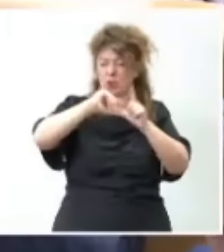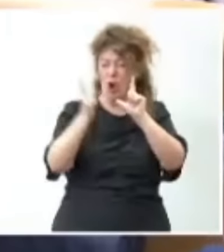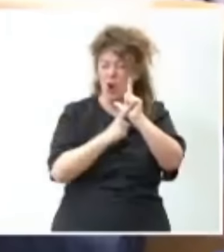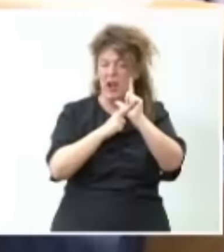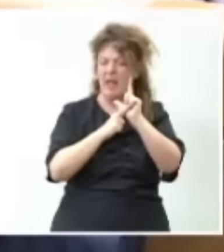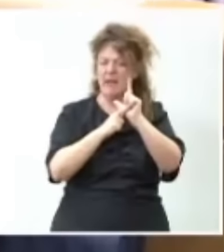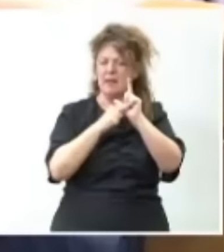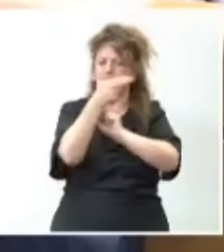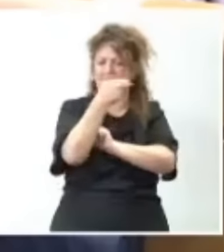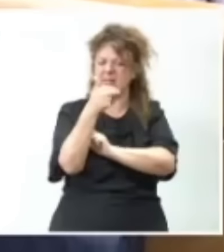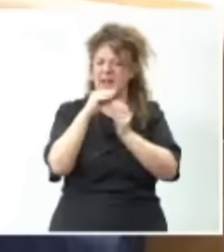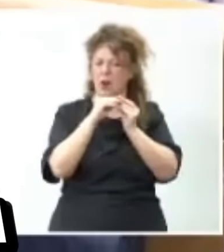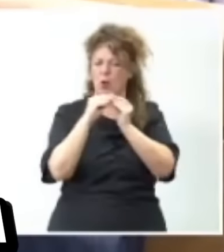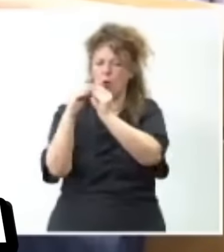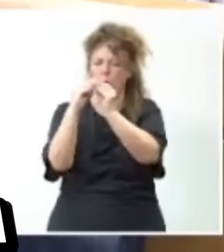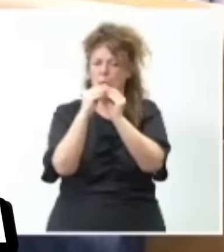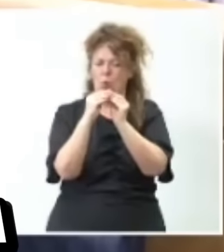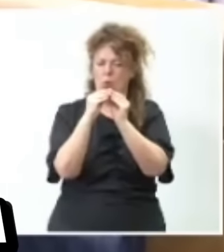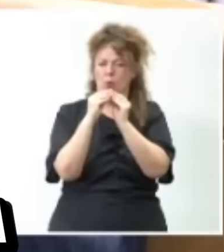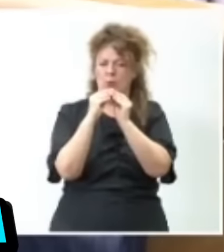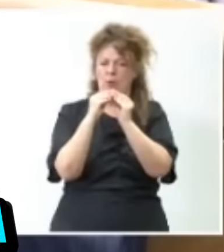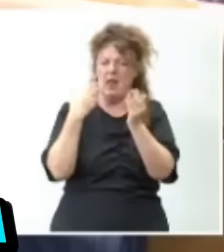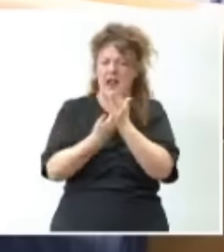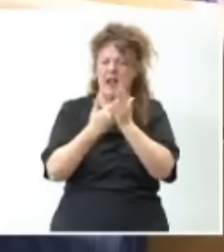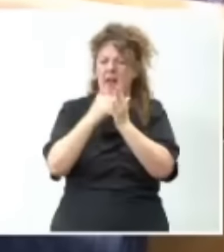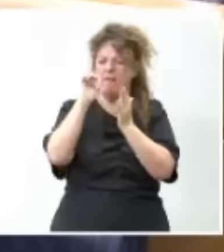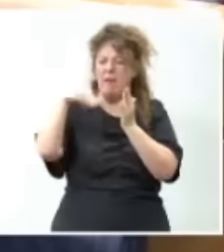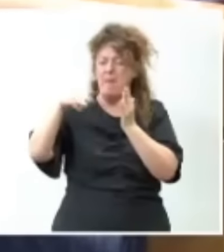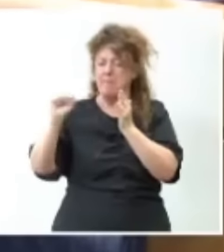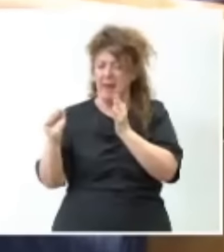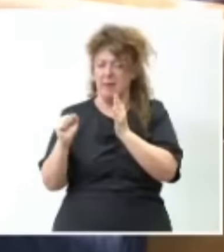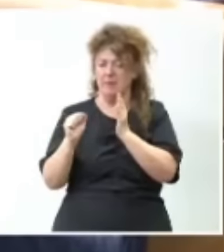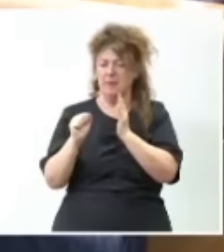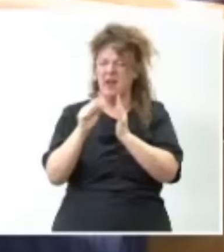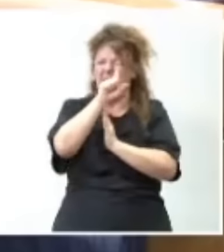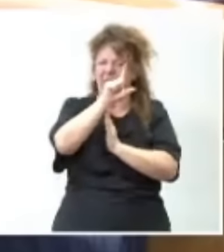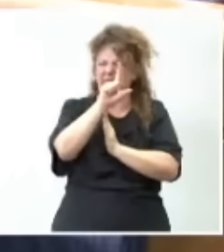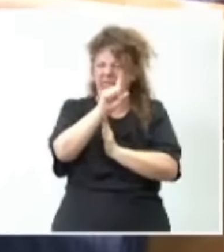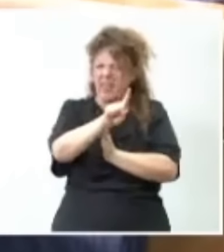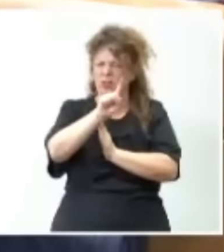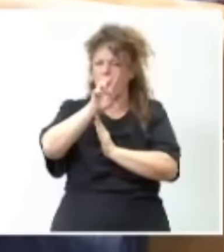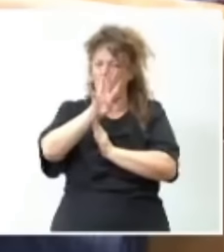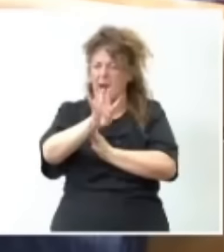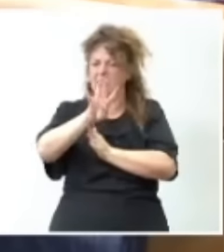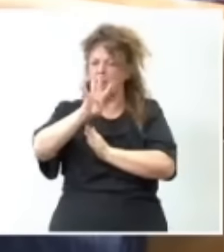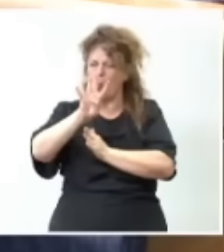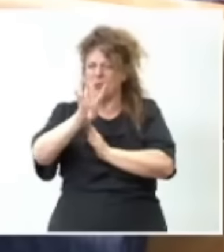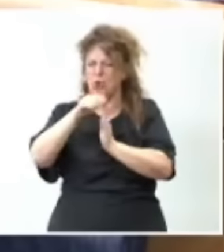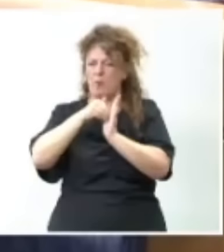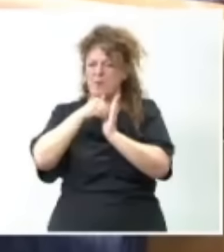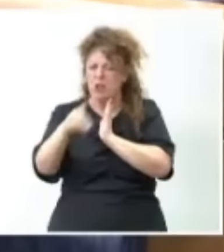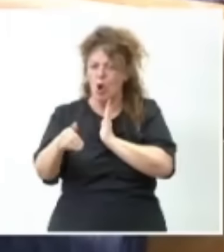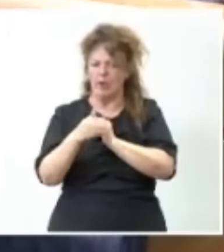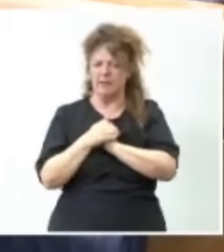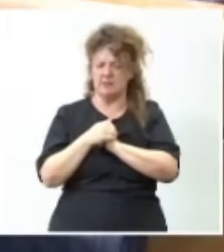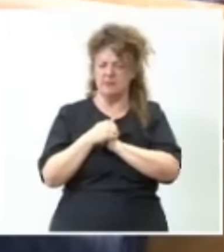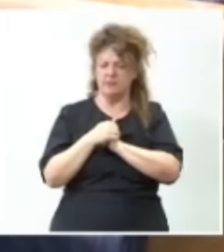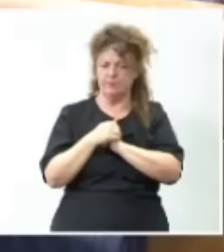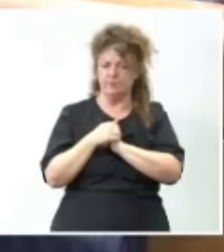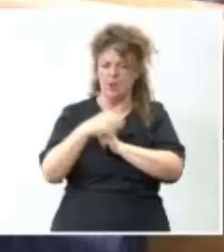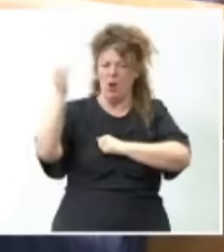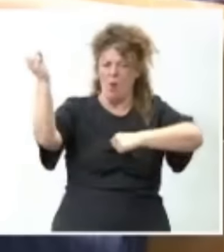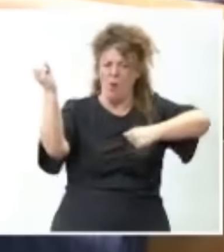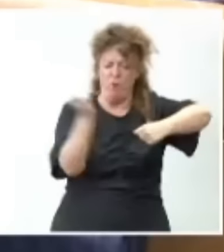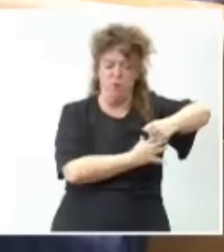común tienen ustedes el FEMPA. Y concretamente Andalucía tiene 144 millones. Este fondo